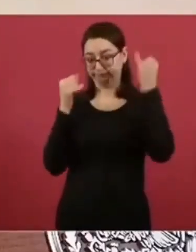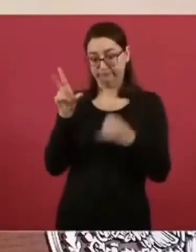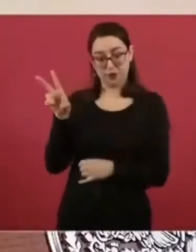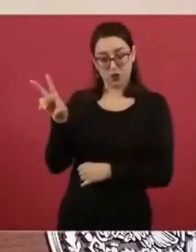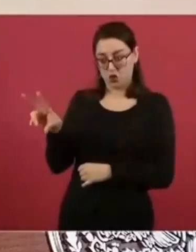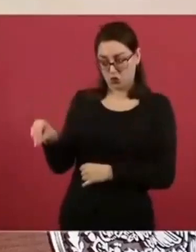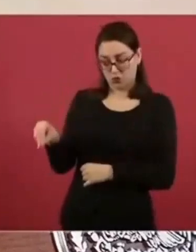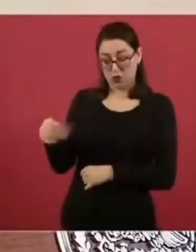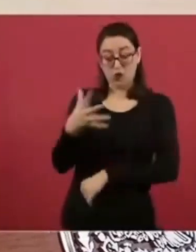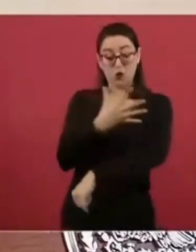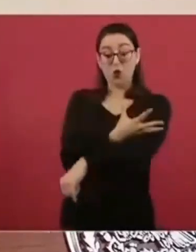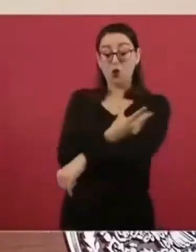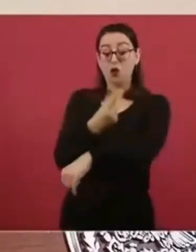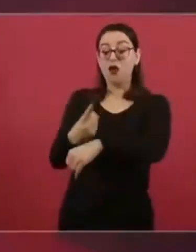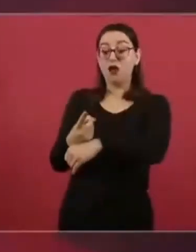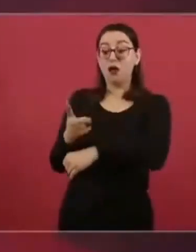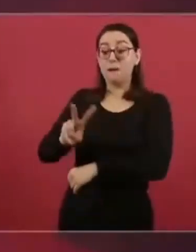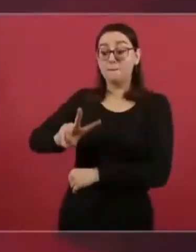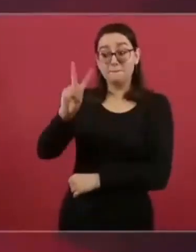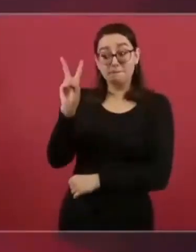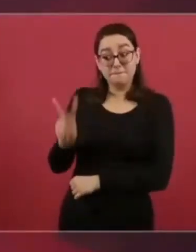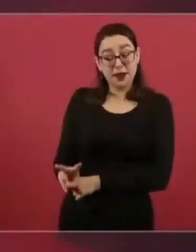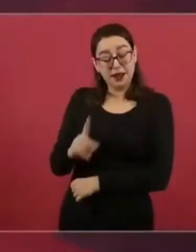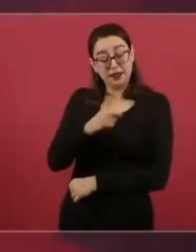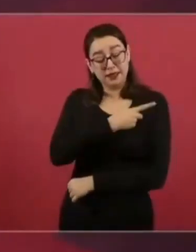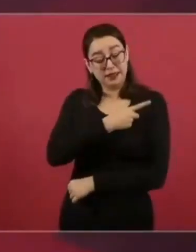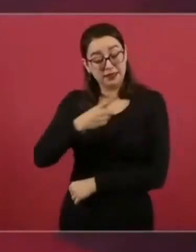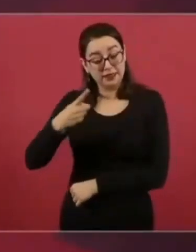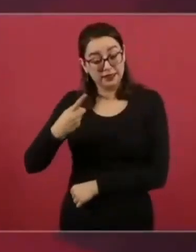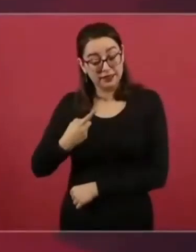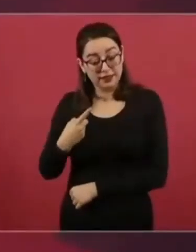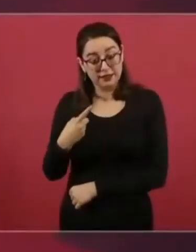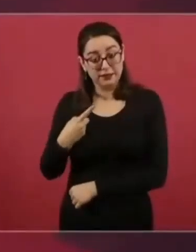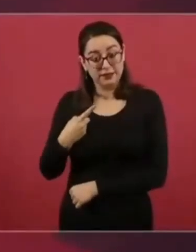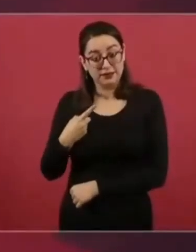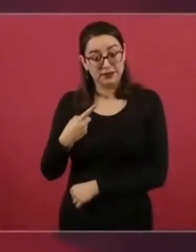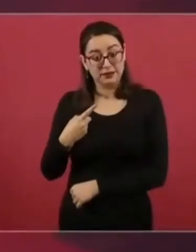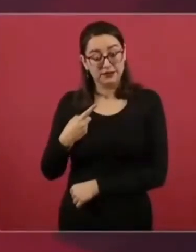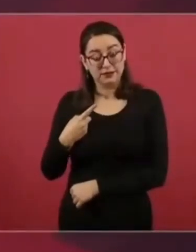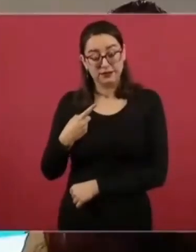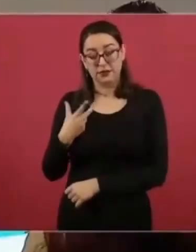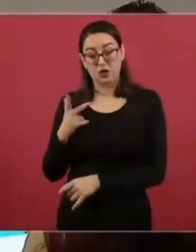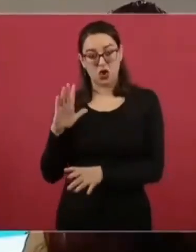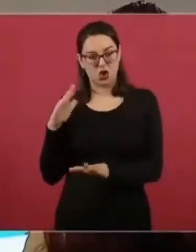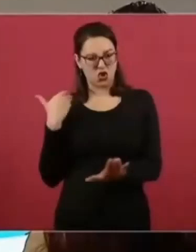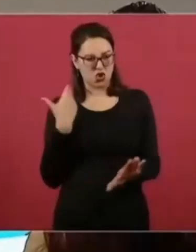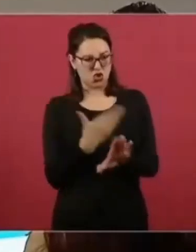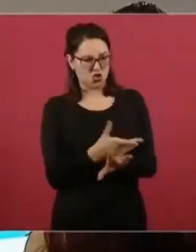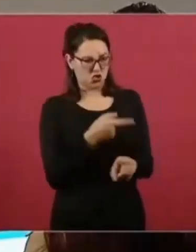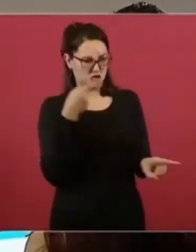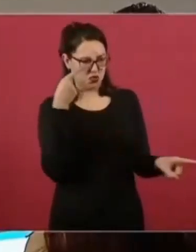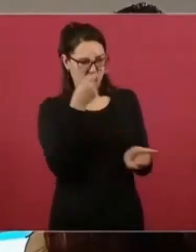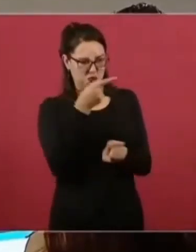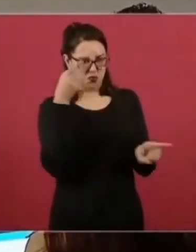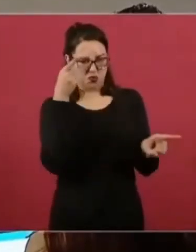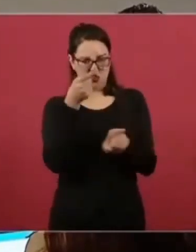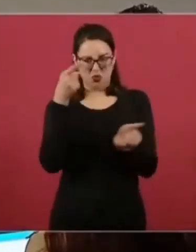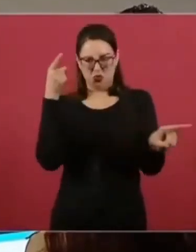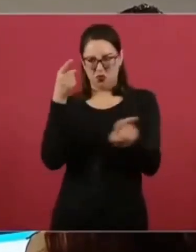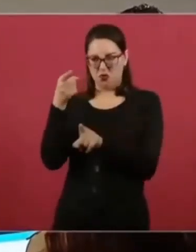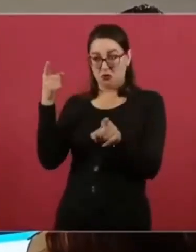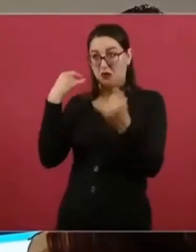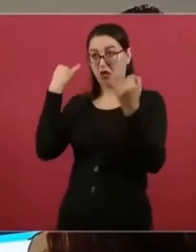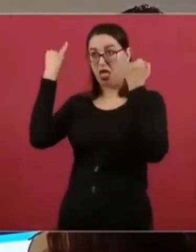apeguen a la verdad, que no dañen el